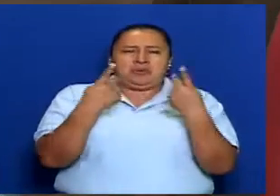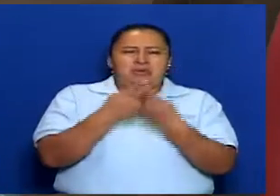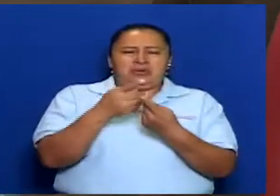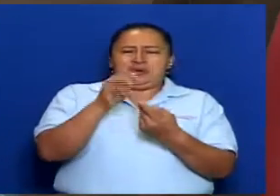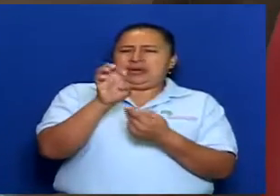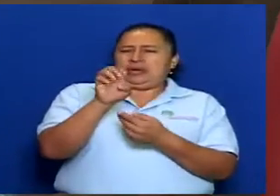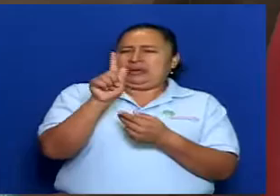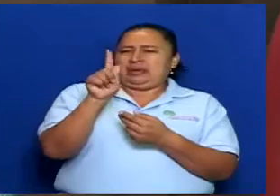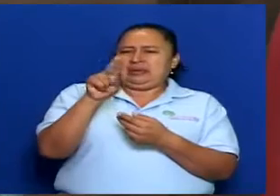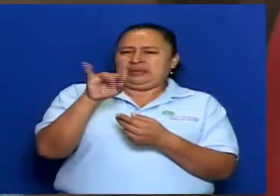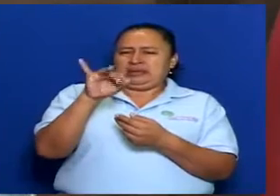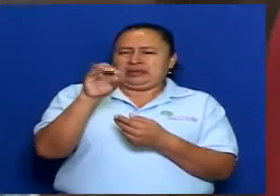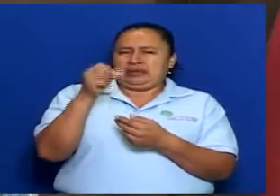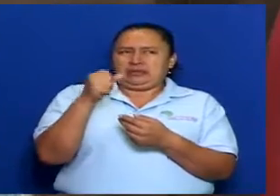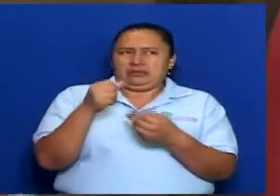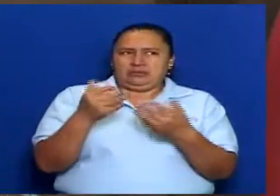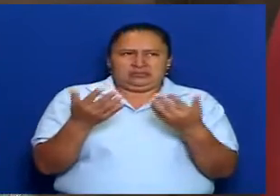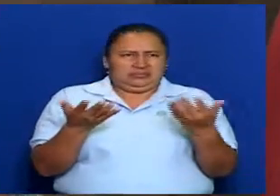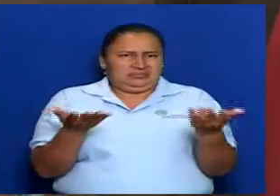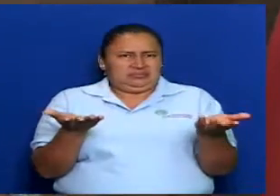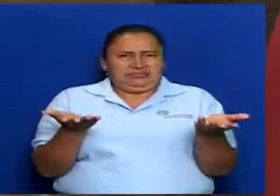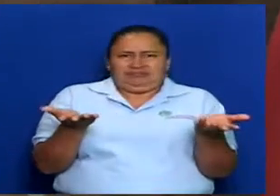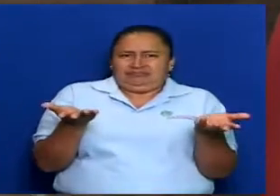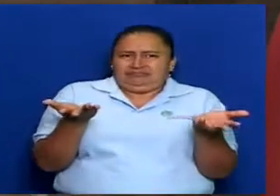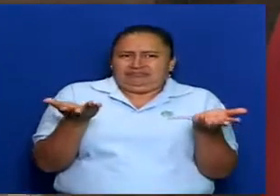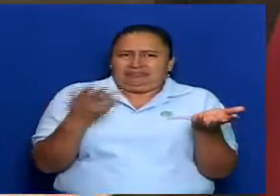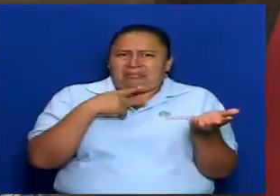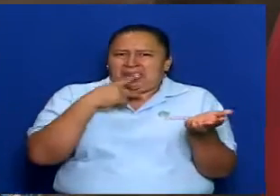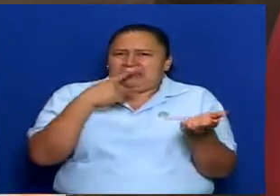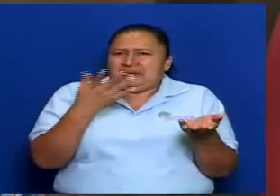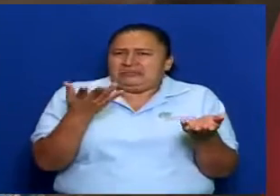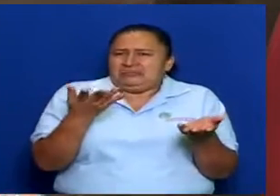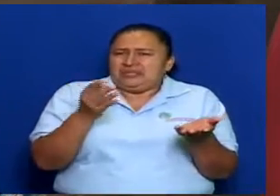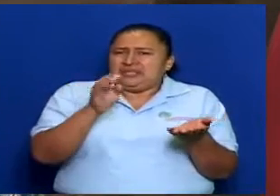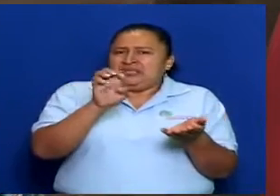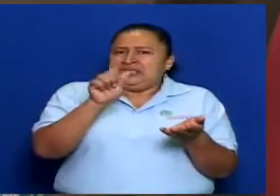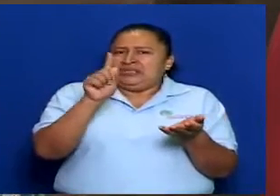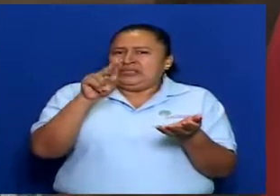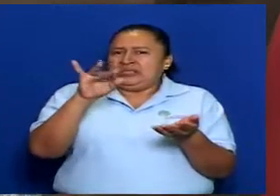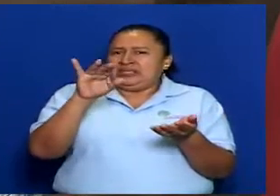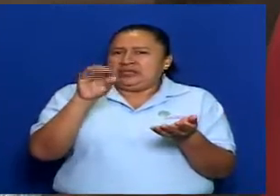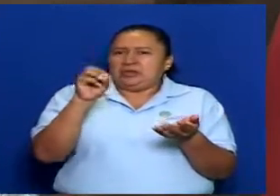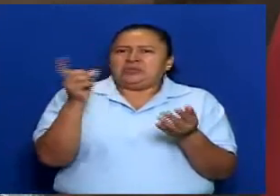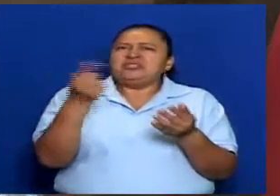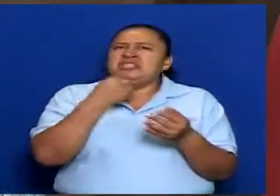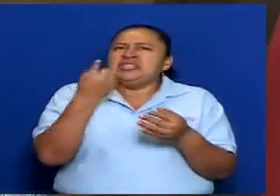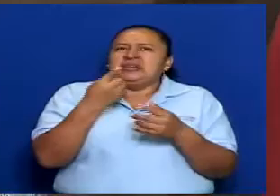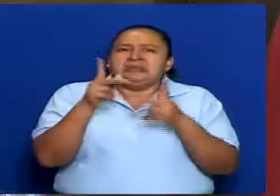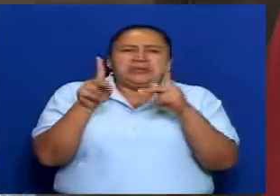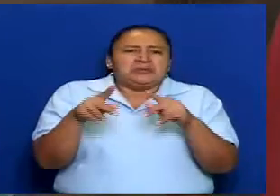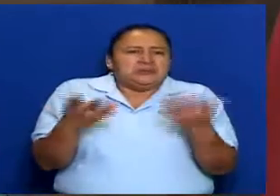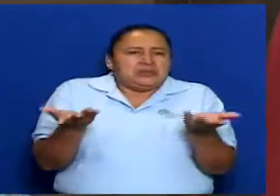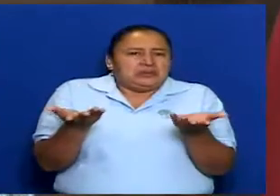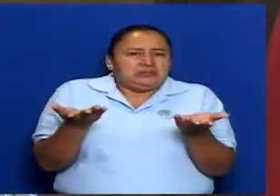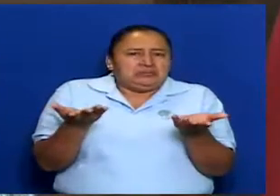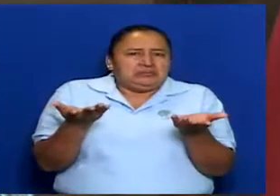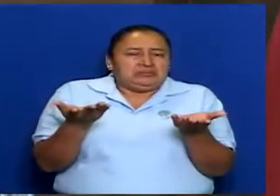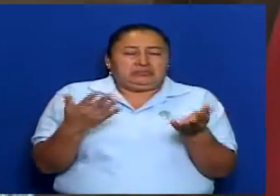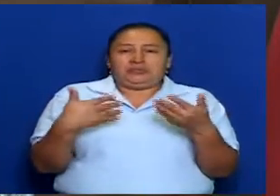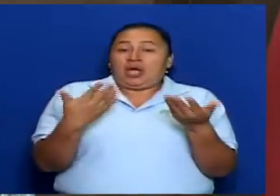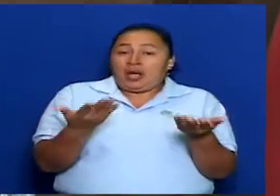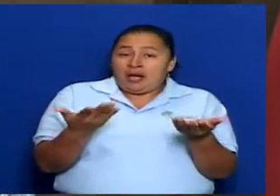entonces étnico, de repente esa representación étnica, ¿dónde está? ¿quiénes somos? Y entonces